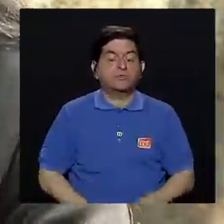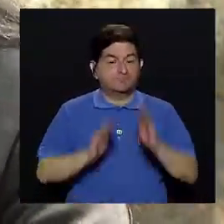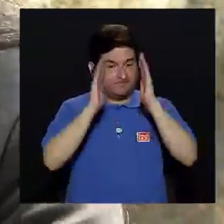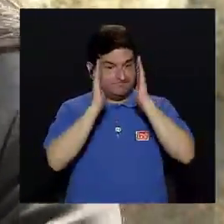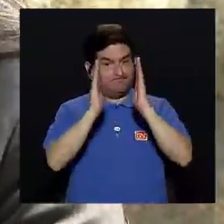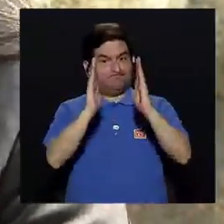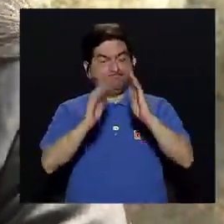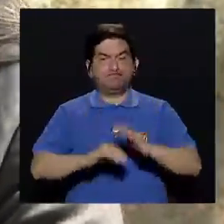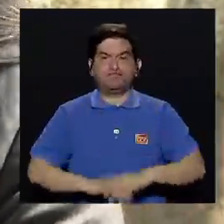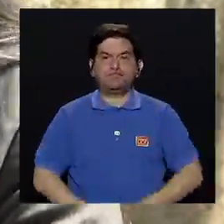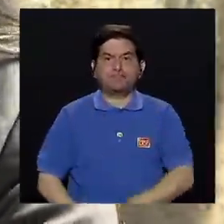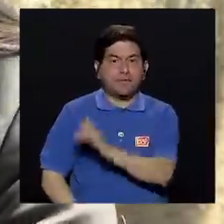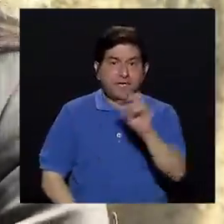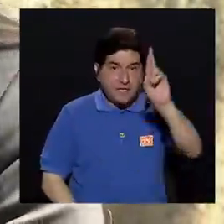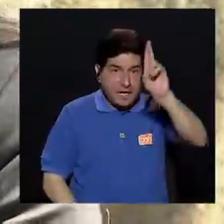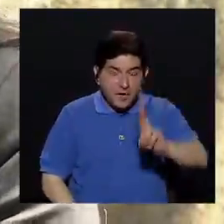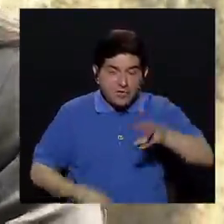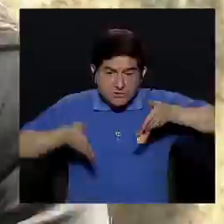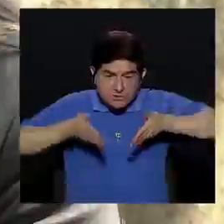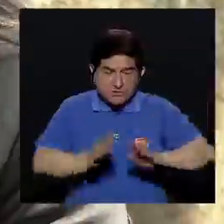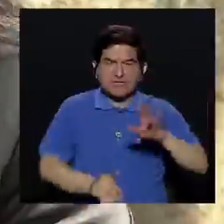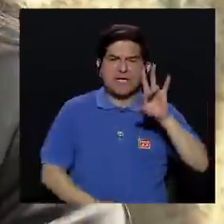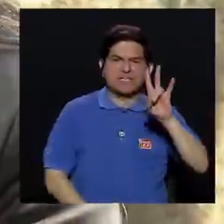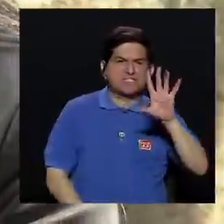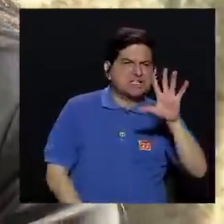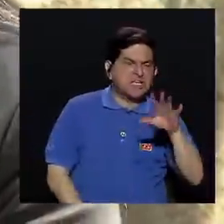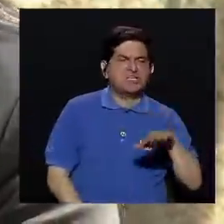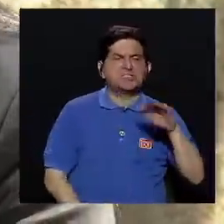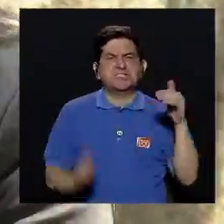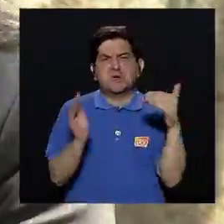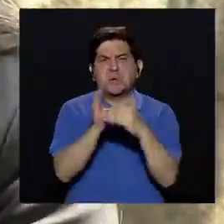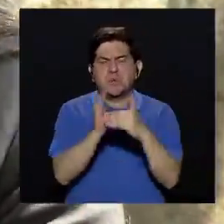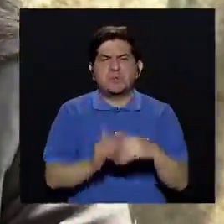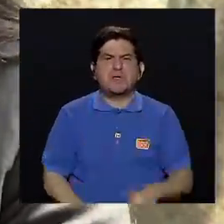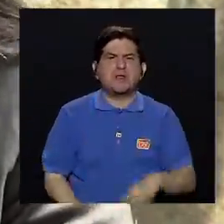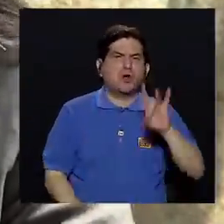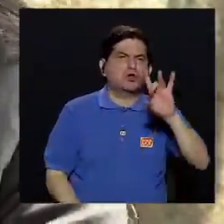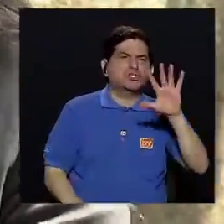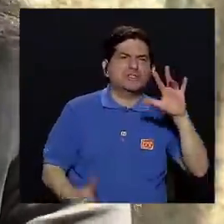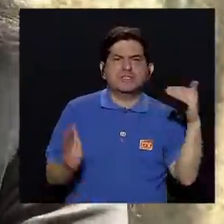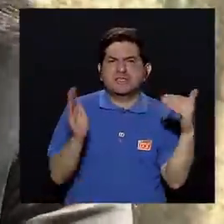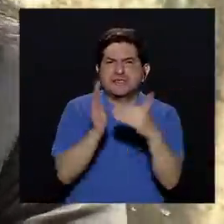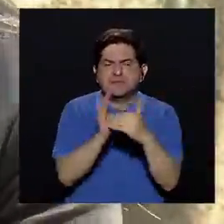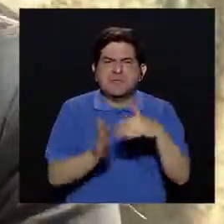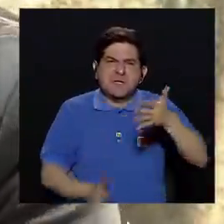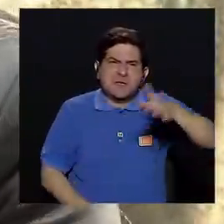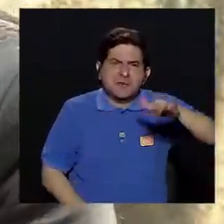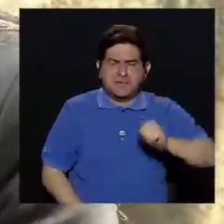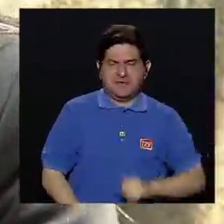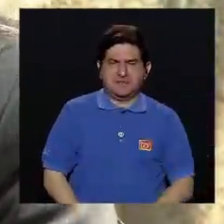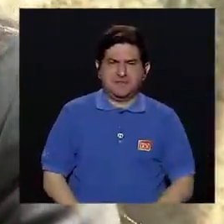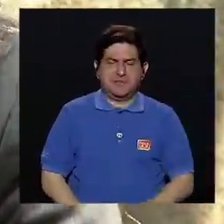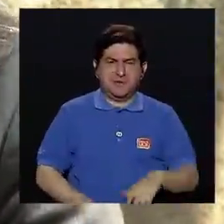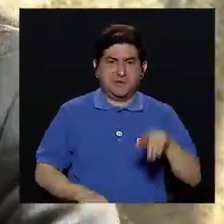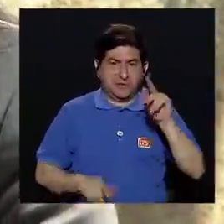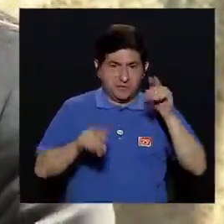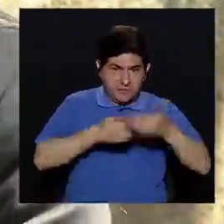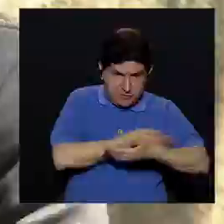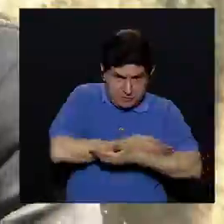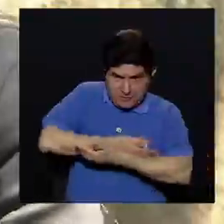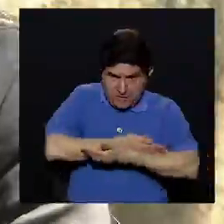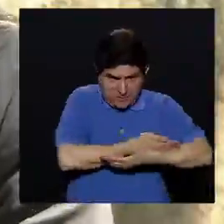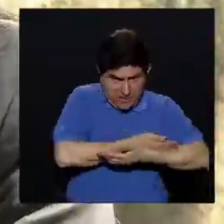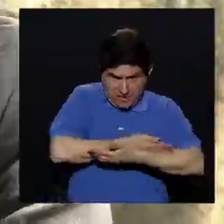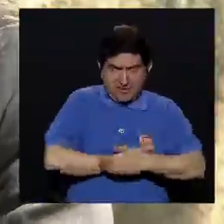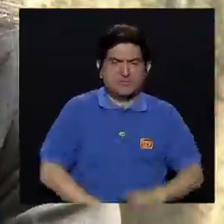porque en Costa Rica nacen 75 mil a 83 mil más o menos pacientes o